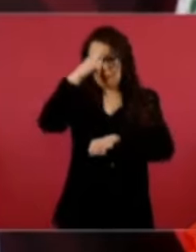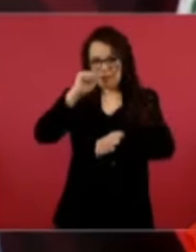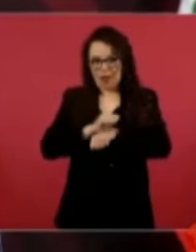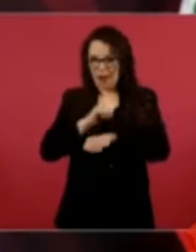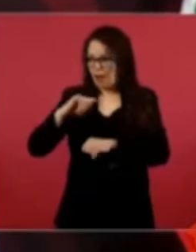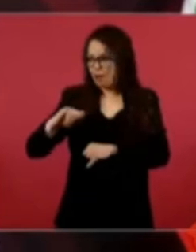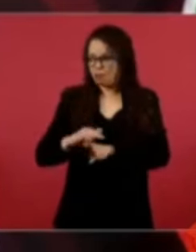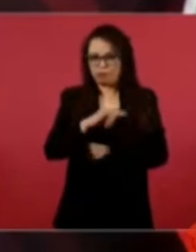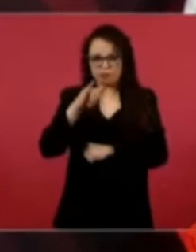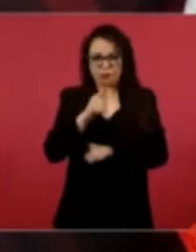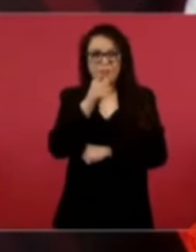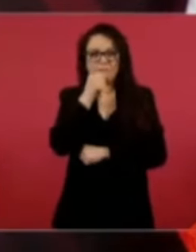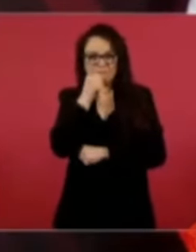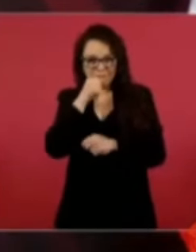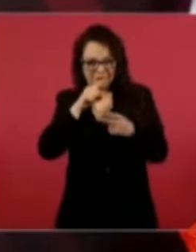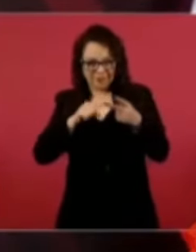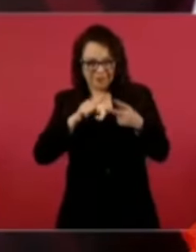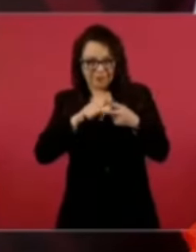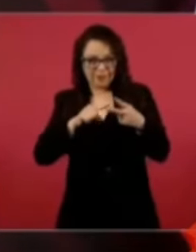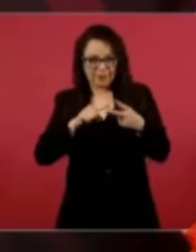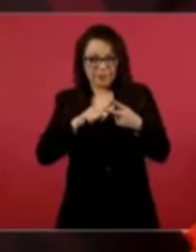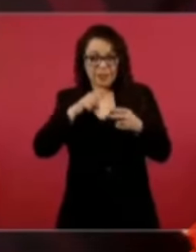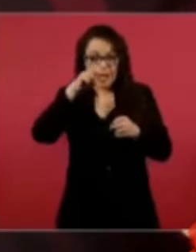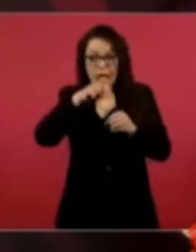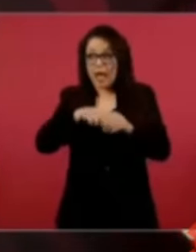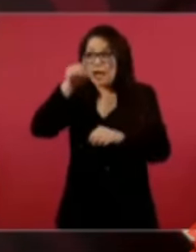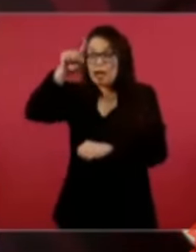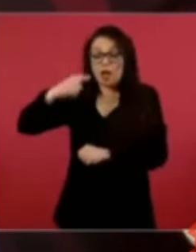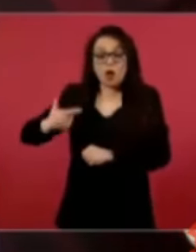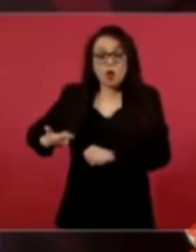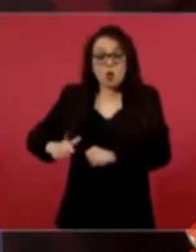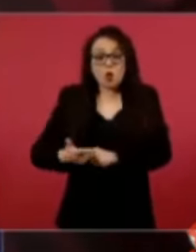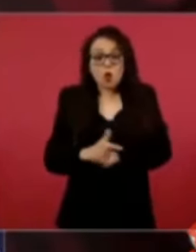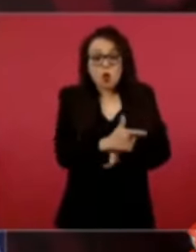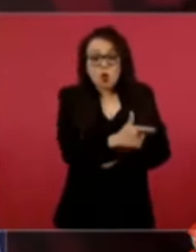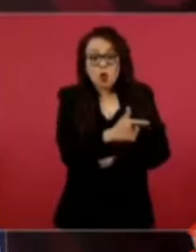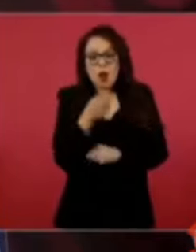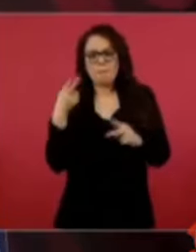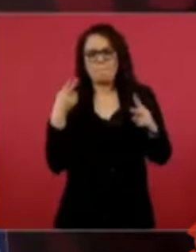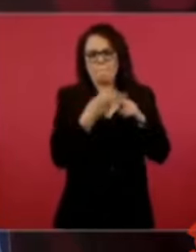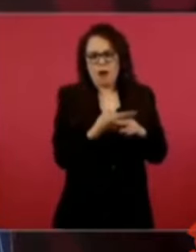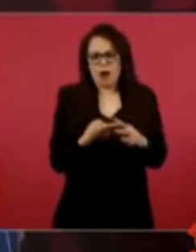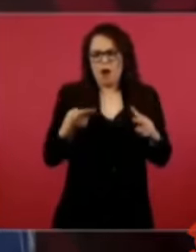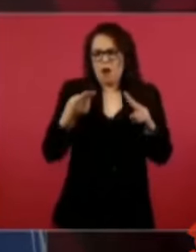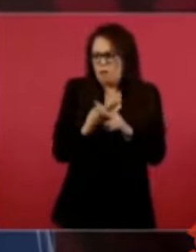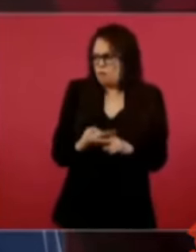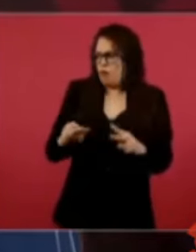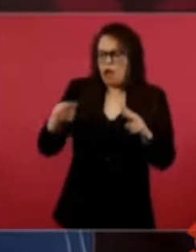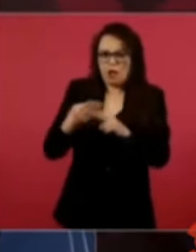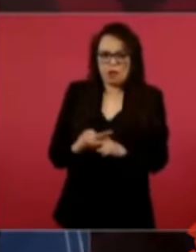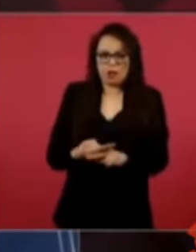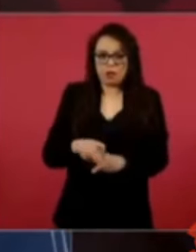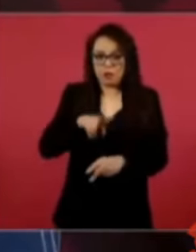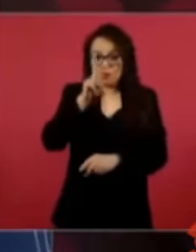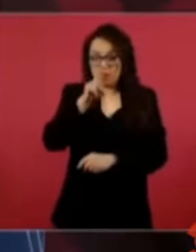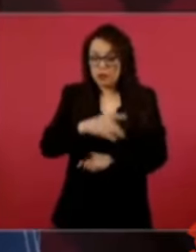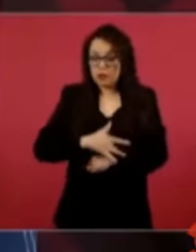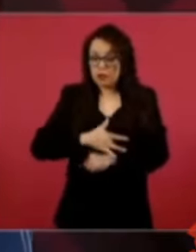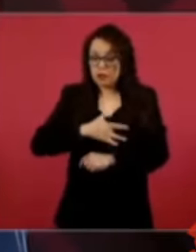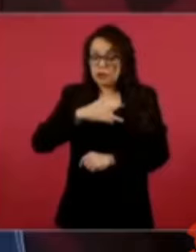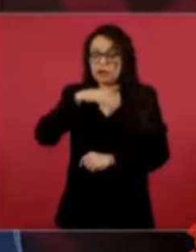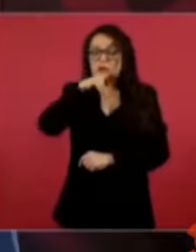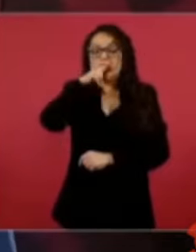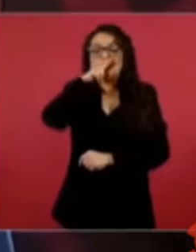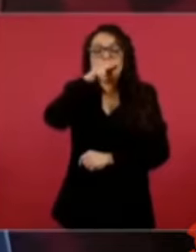algo que preocupa mucho, pero además que duele, porque incluso son